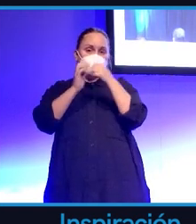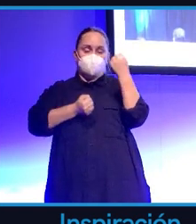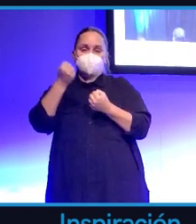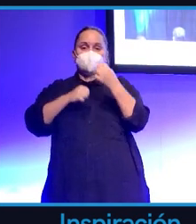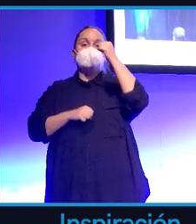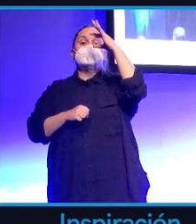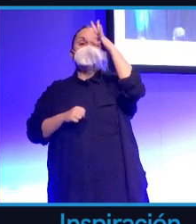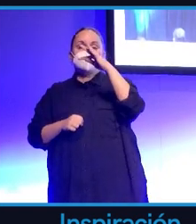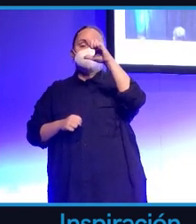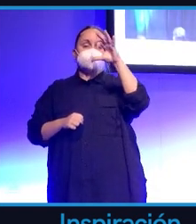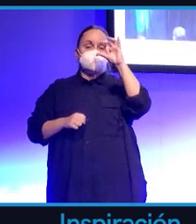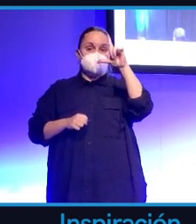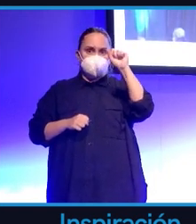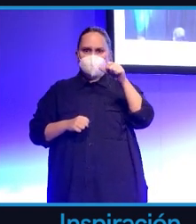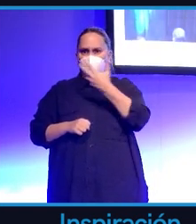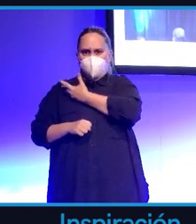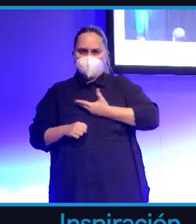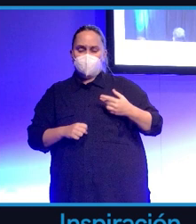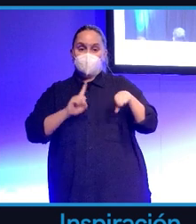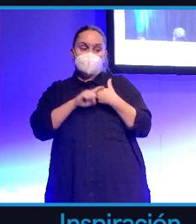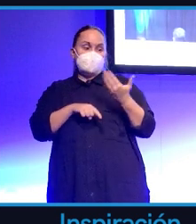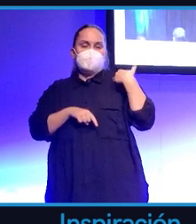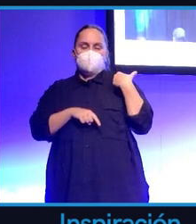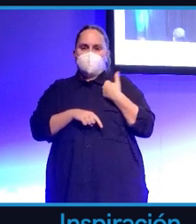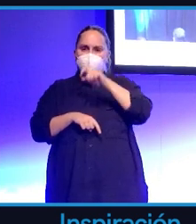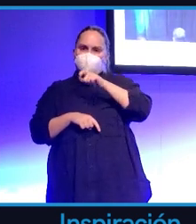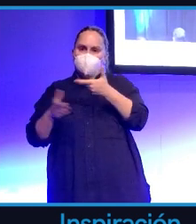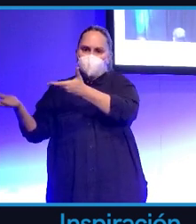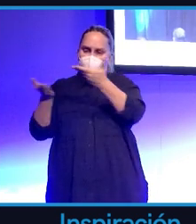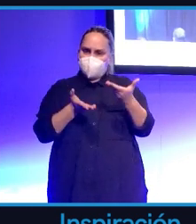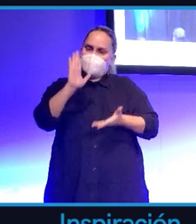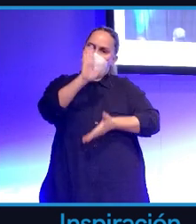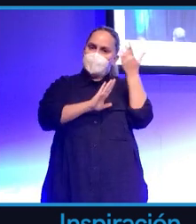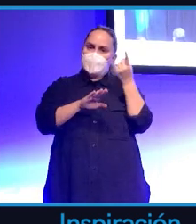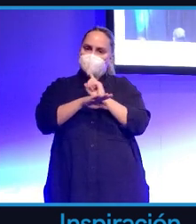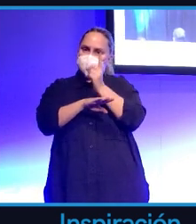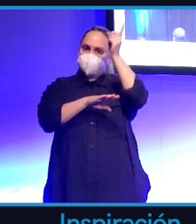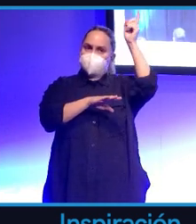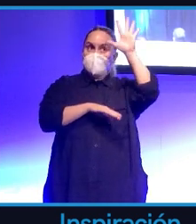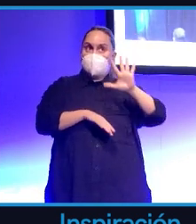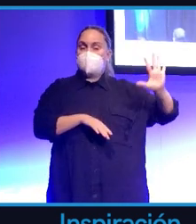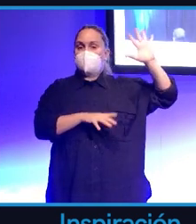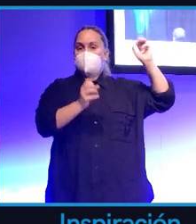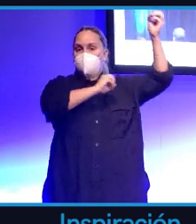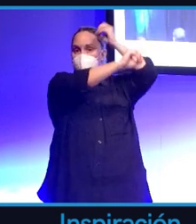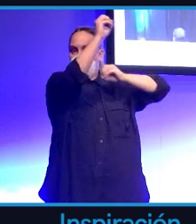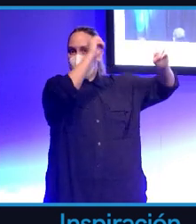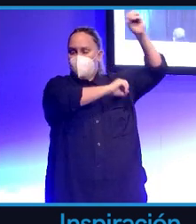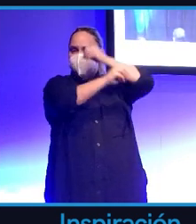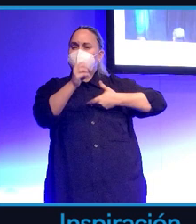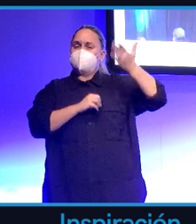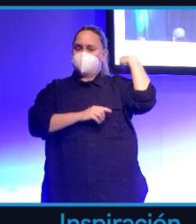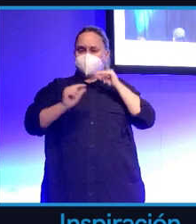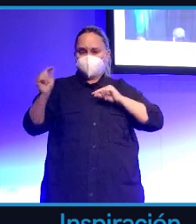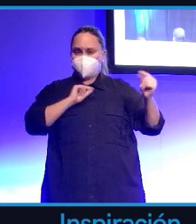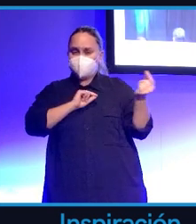unos meses dijo unas declaraciones que tuvieron bastante repercusión hablando de apocalipsis e inteligencia artificial. Hubo una discusión muy interesante